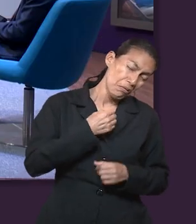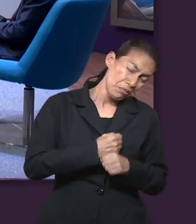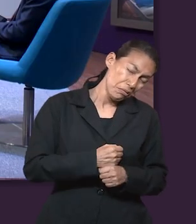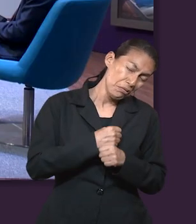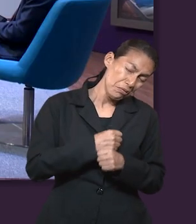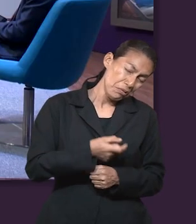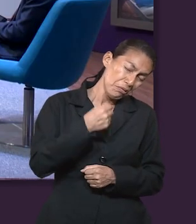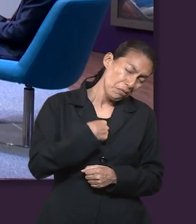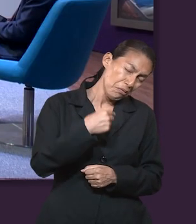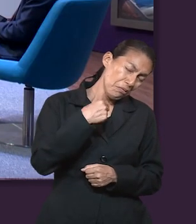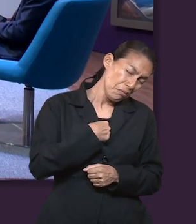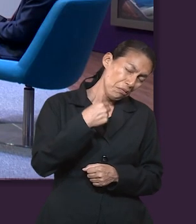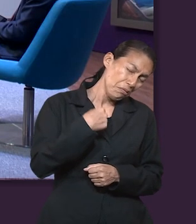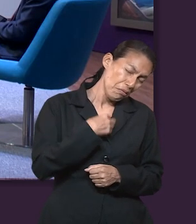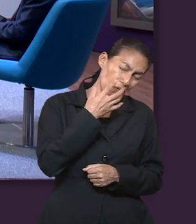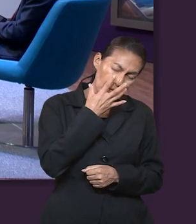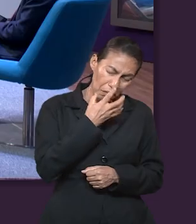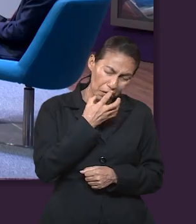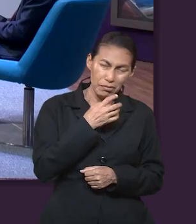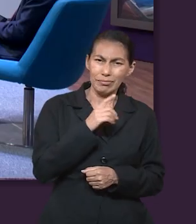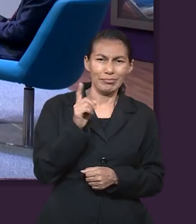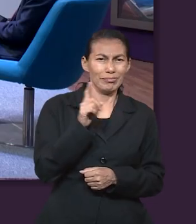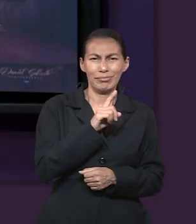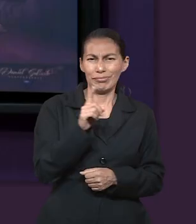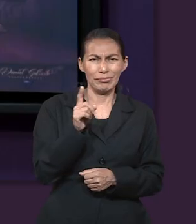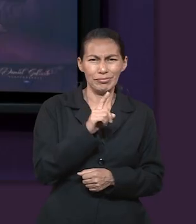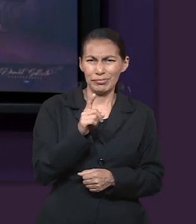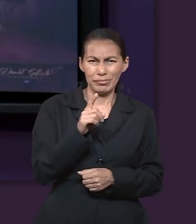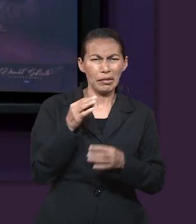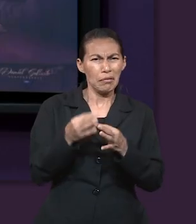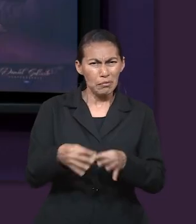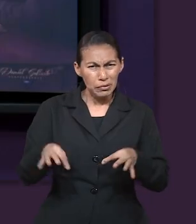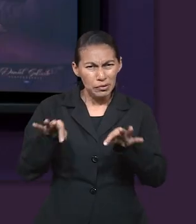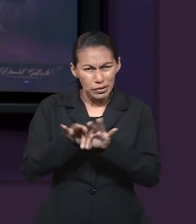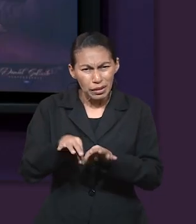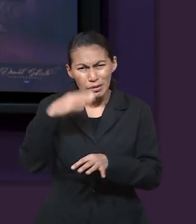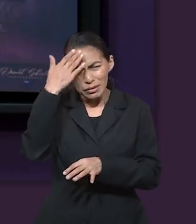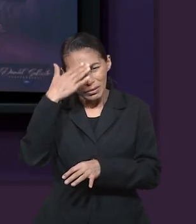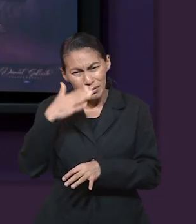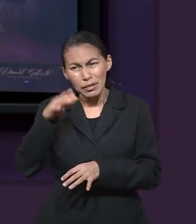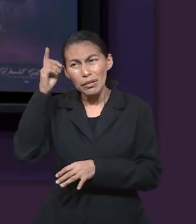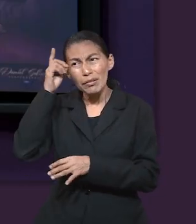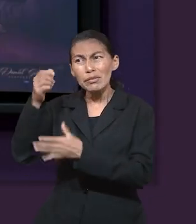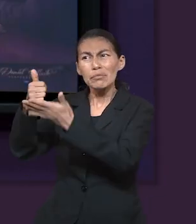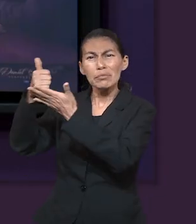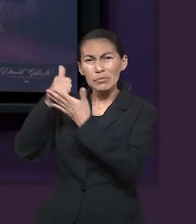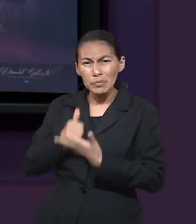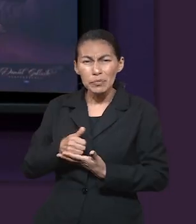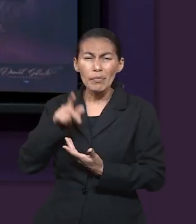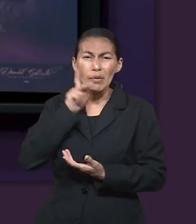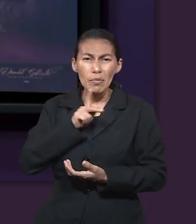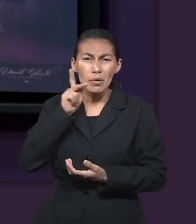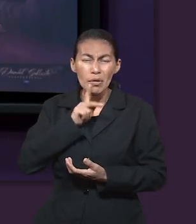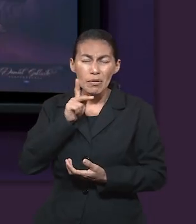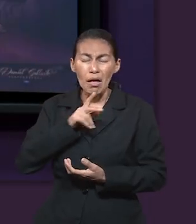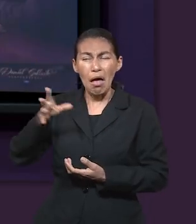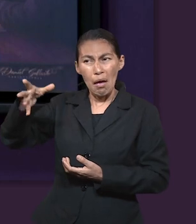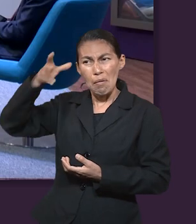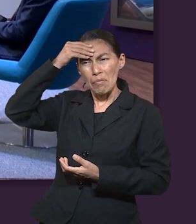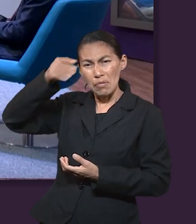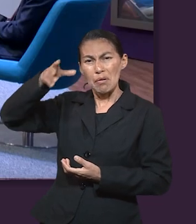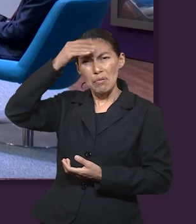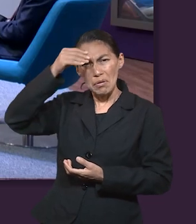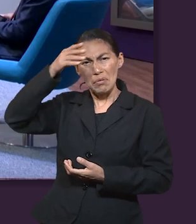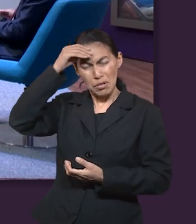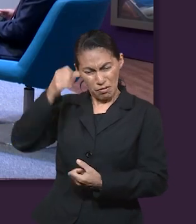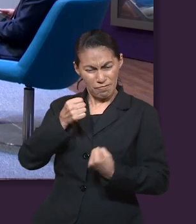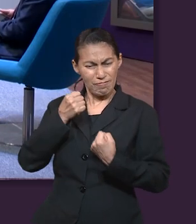Es importante nosotros también mantenernos enfocados en las cosas buenas, en las cosas positivas, en los aprendizajes que hemos adquirido a través de las pruebas.